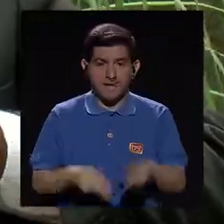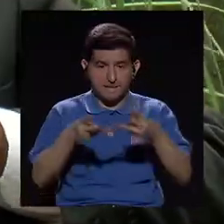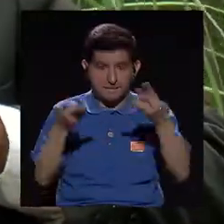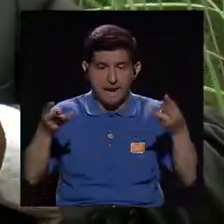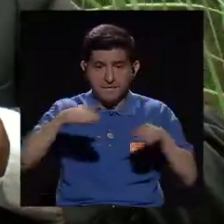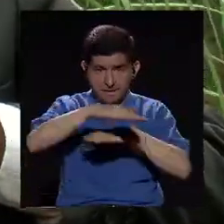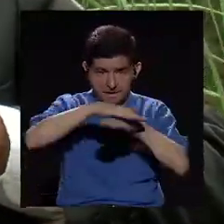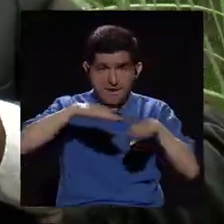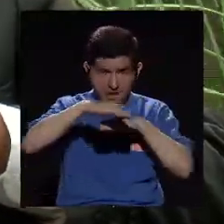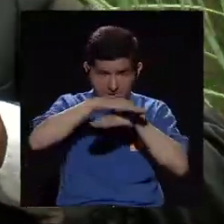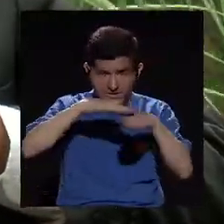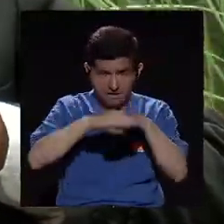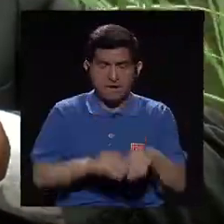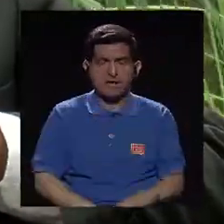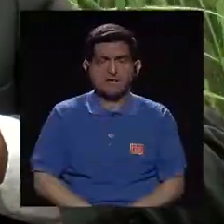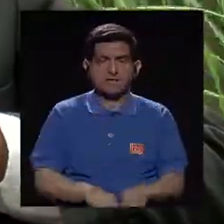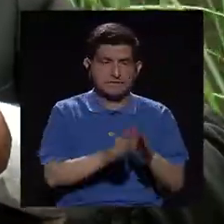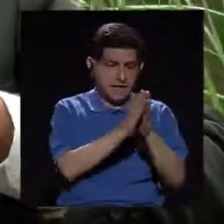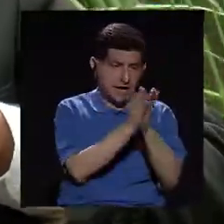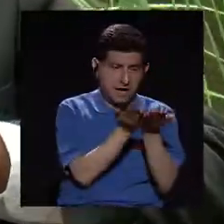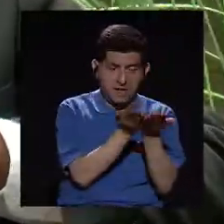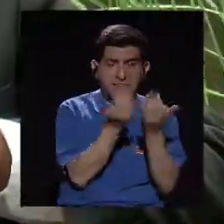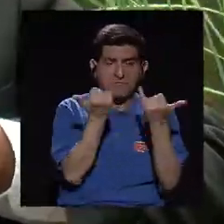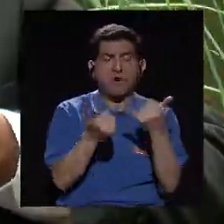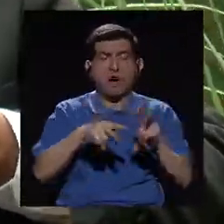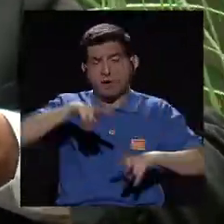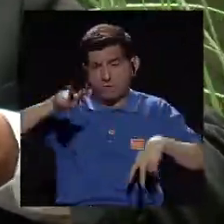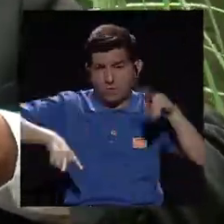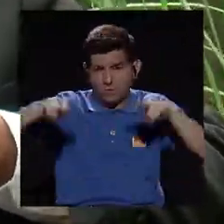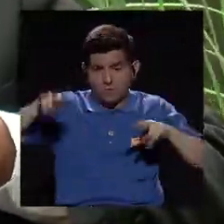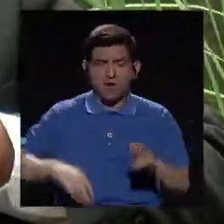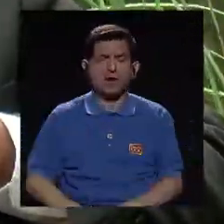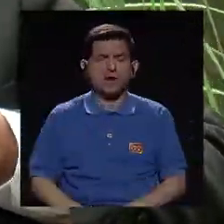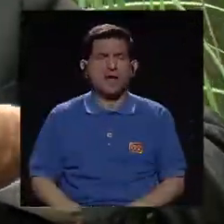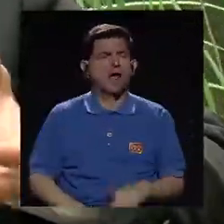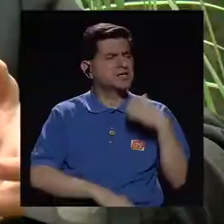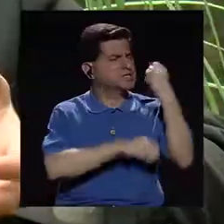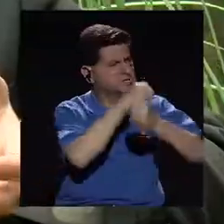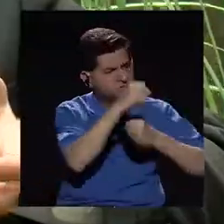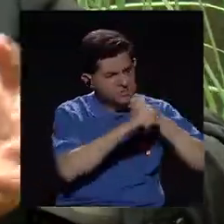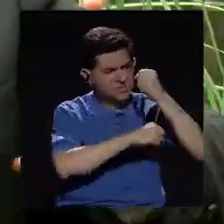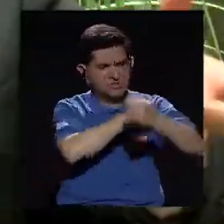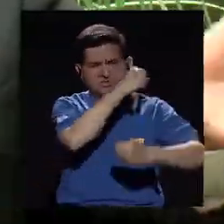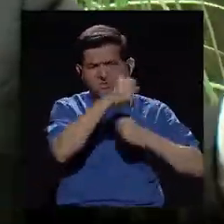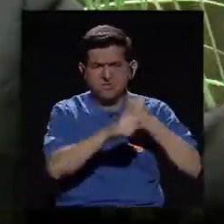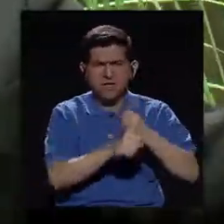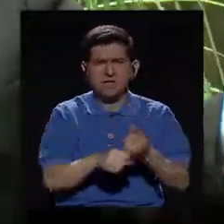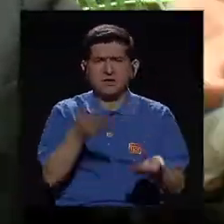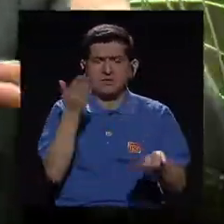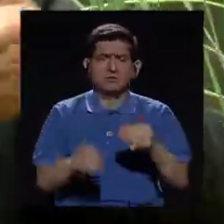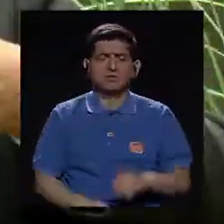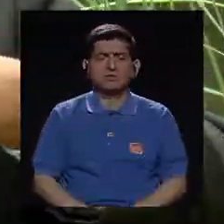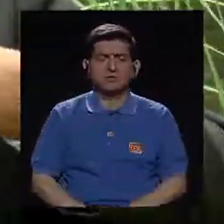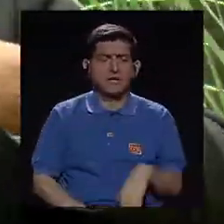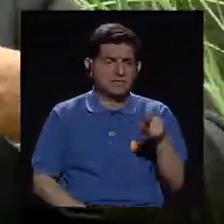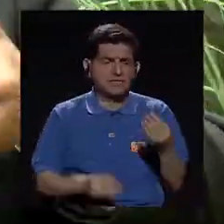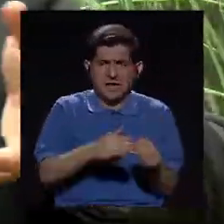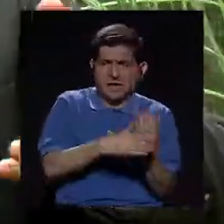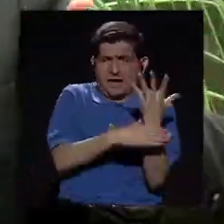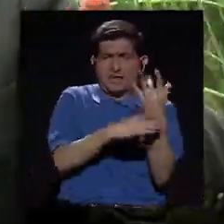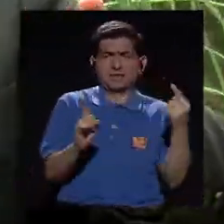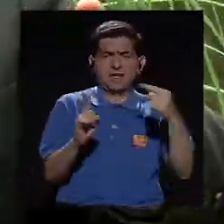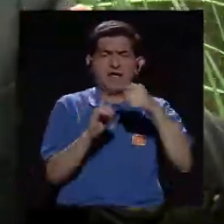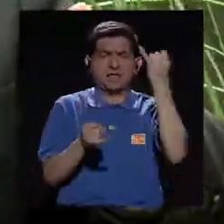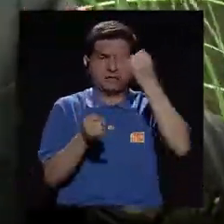textual que le llamamos nosotros del libro varía. Durante muchos siglos, prácticamente desde el renacimiento